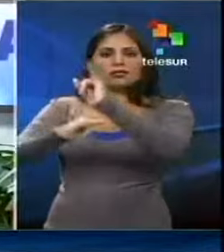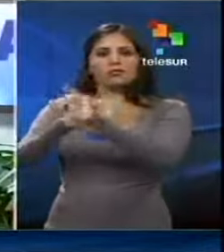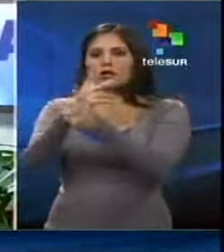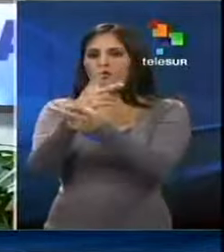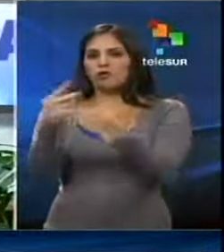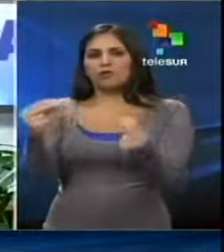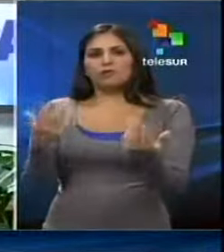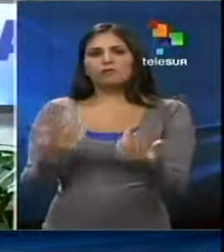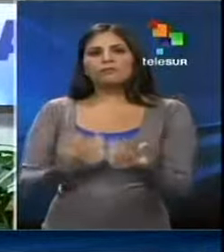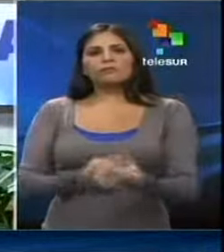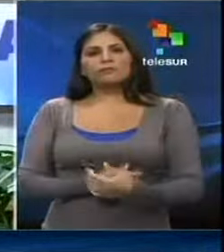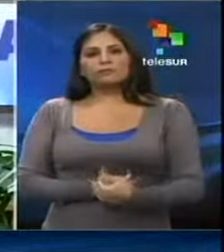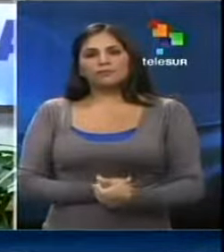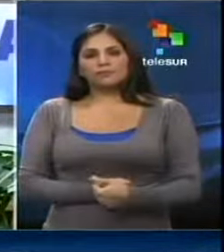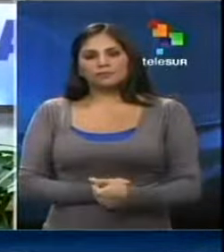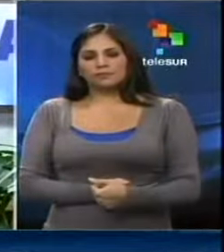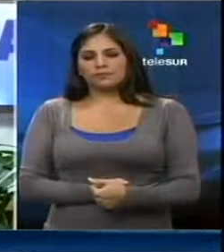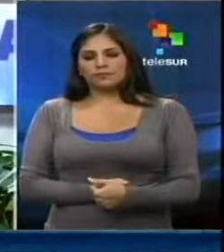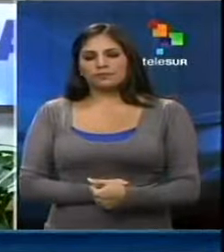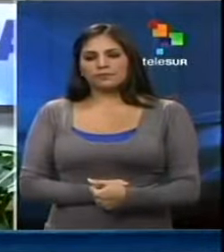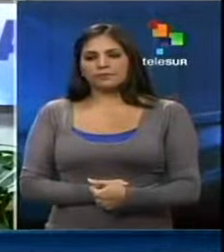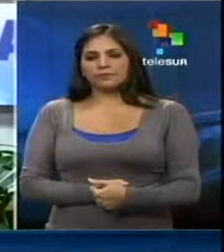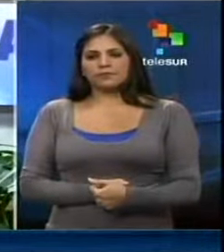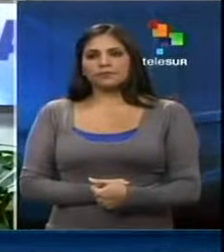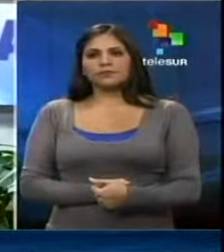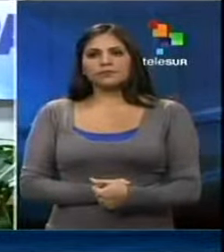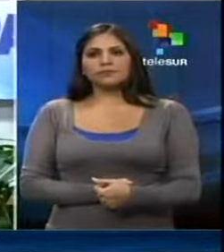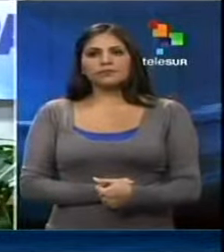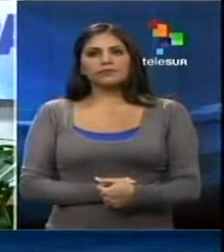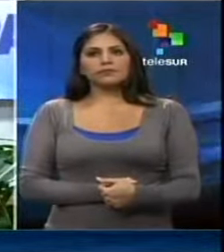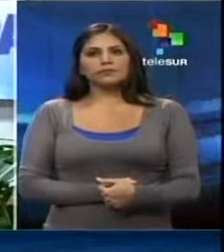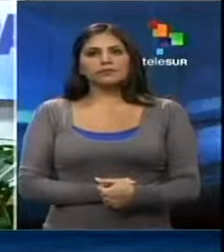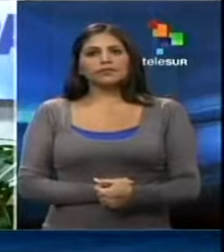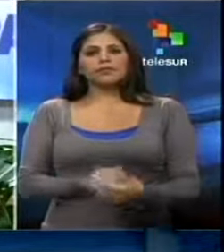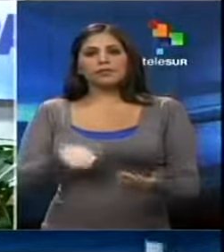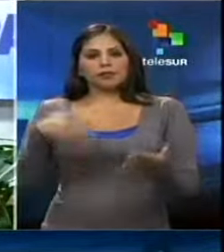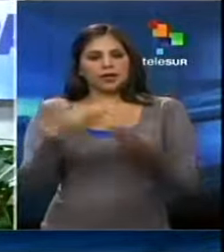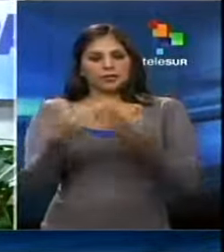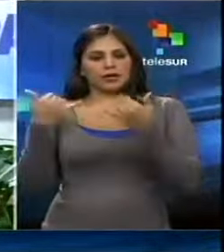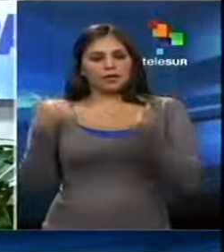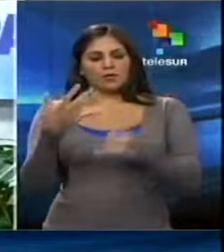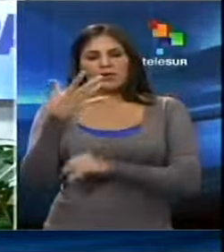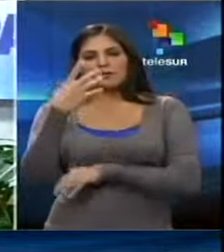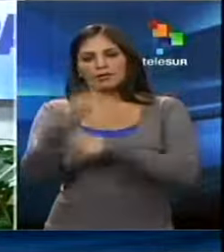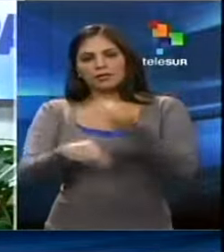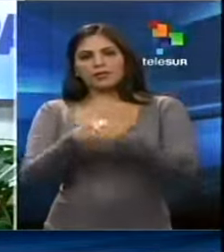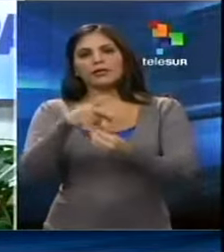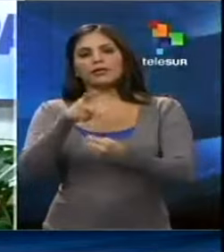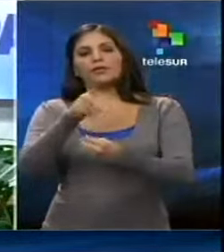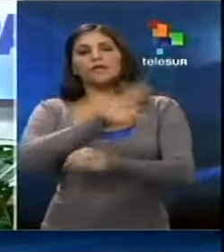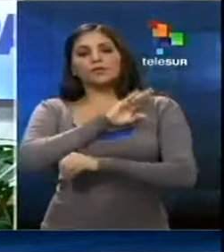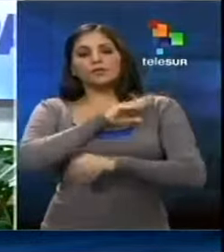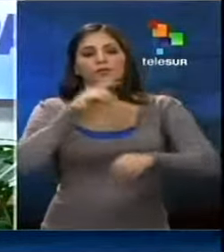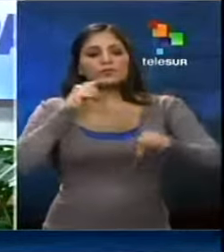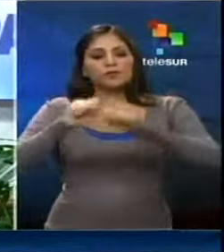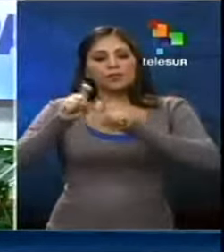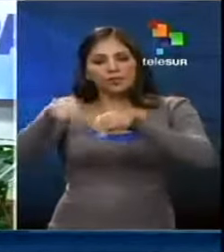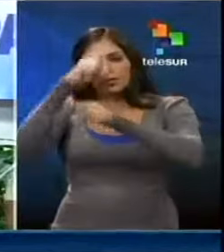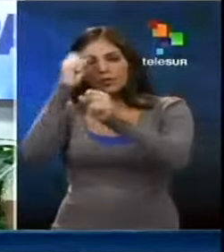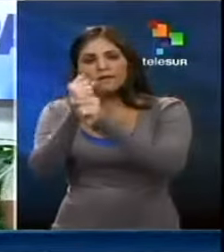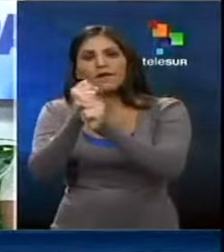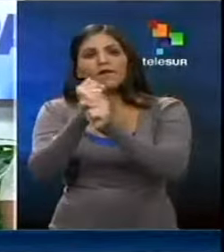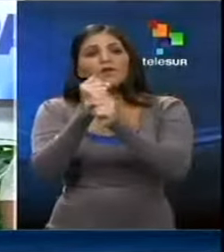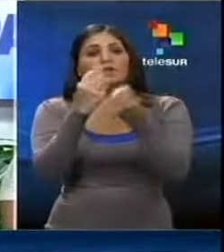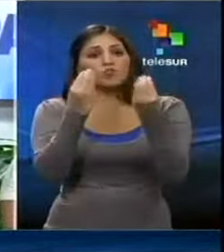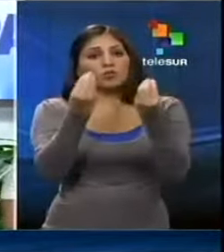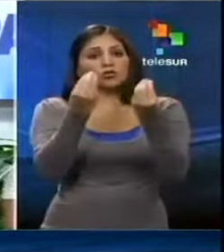Cumbre agraria y su pliego de petición. La realización reciente de la cumbre agraria y la movilización de millares